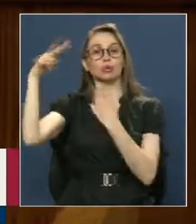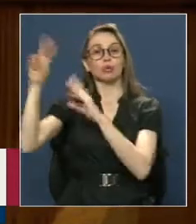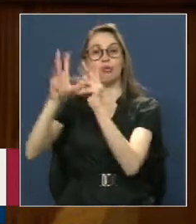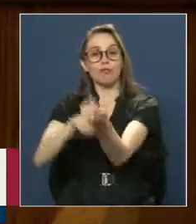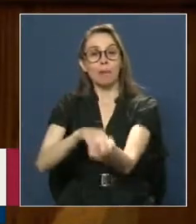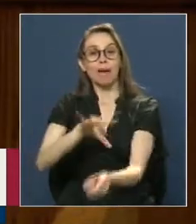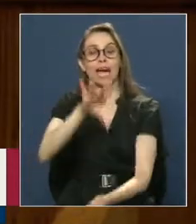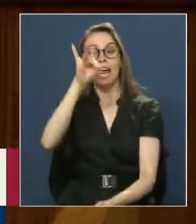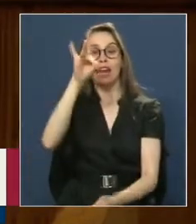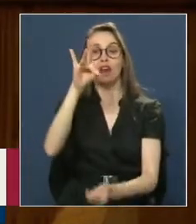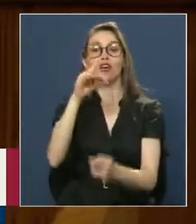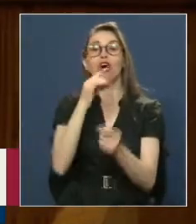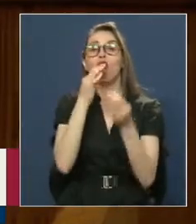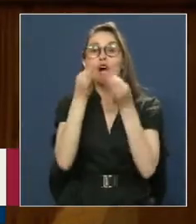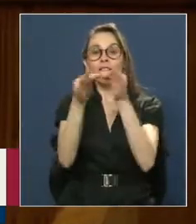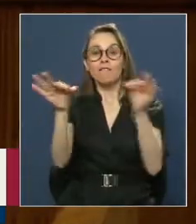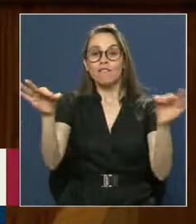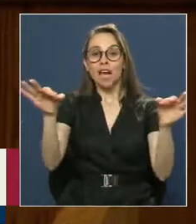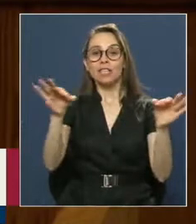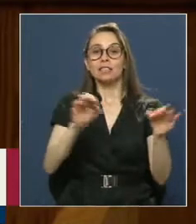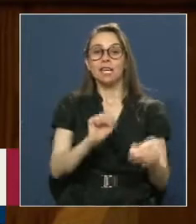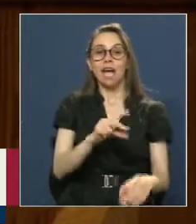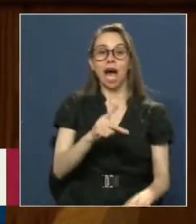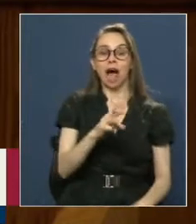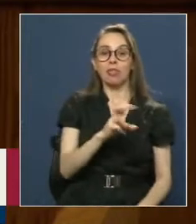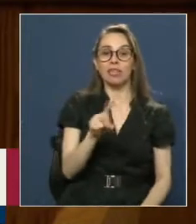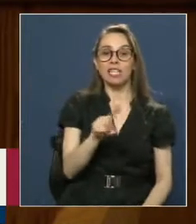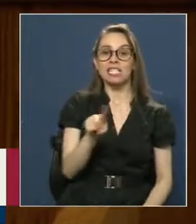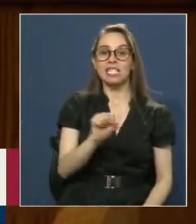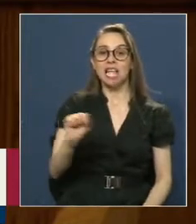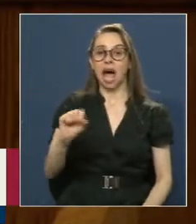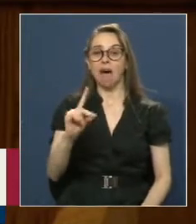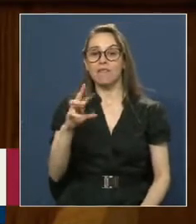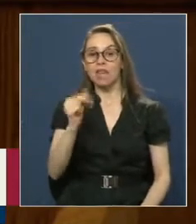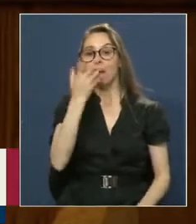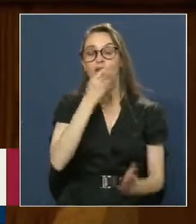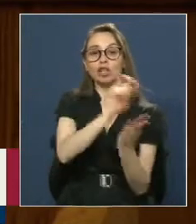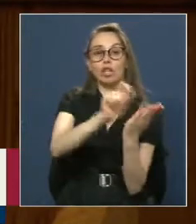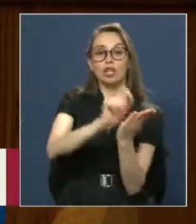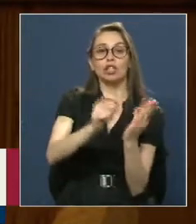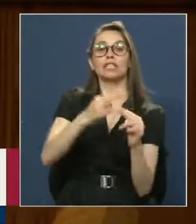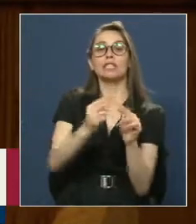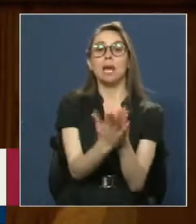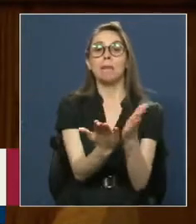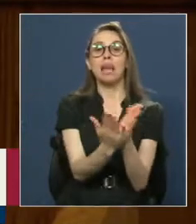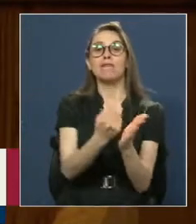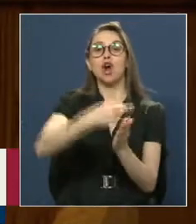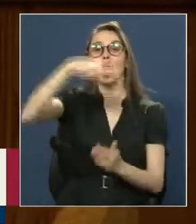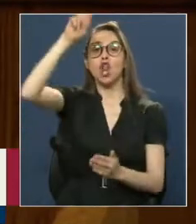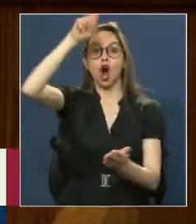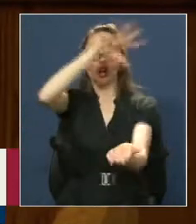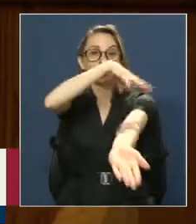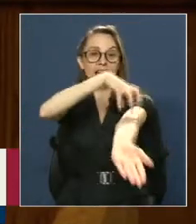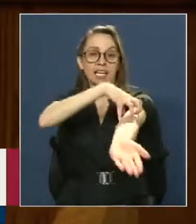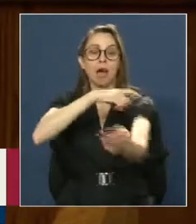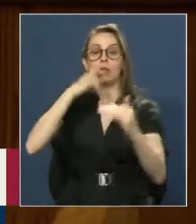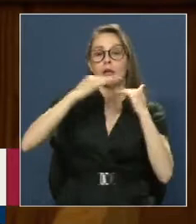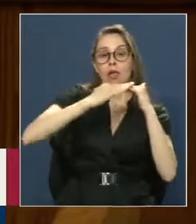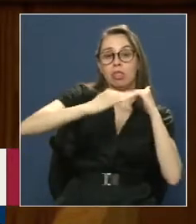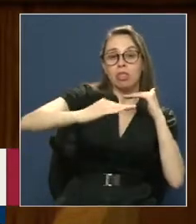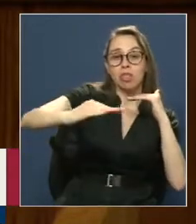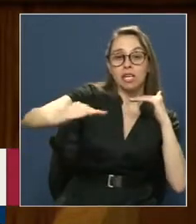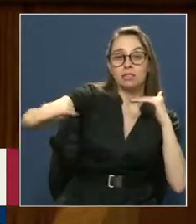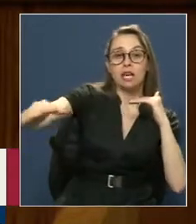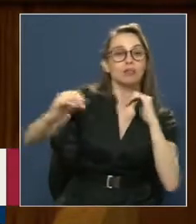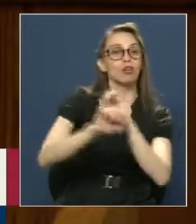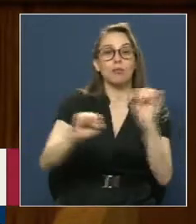escogido Unas palabras De nuestro Andrés Sabela De su maravillosa obra Norte Grande Que dice En el desierto No cabe